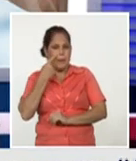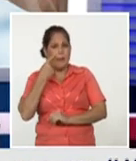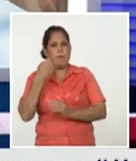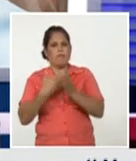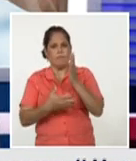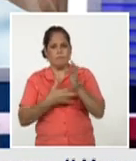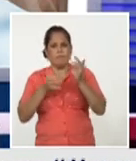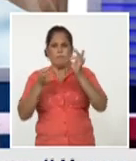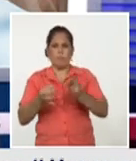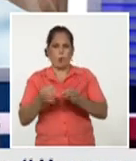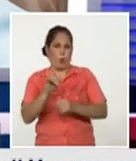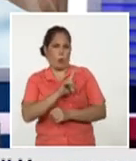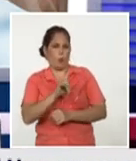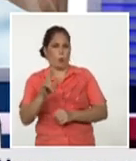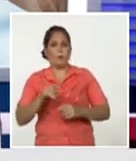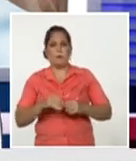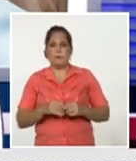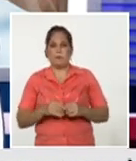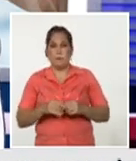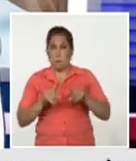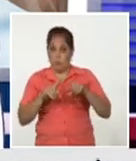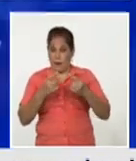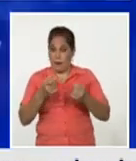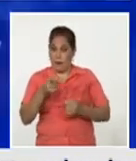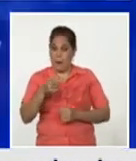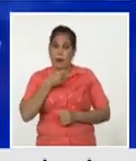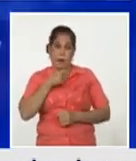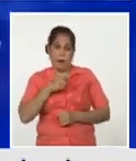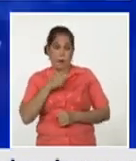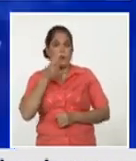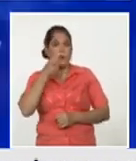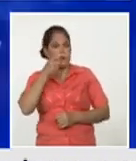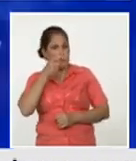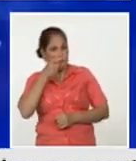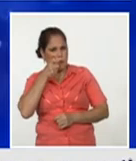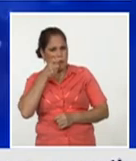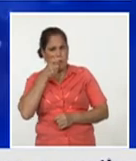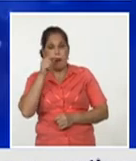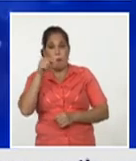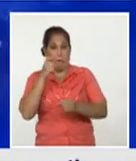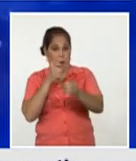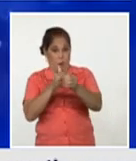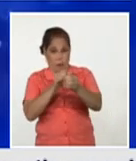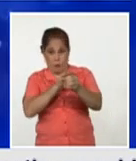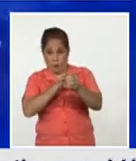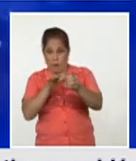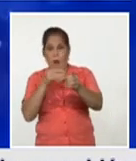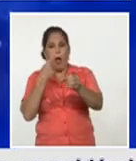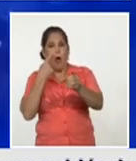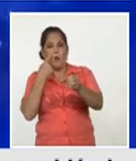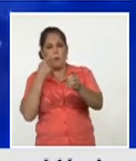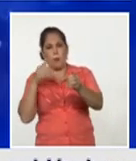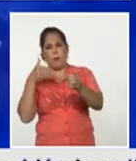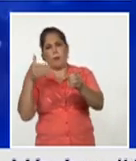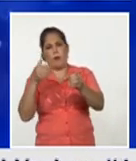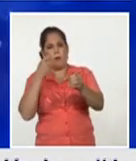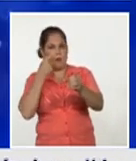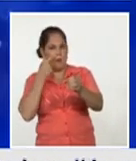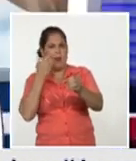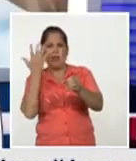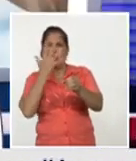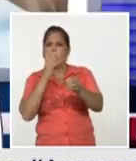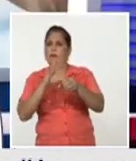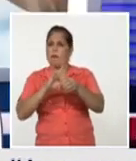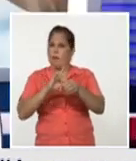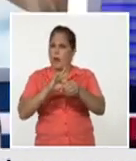para hacer la medición de eficacia usted necesita observar a los sujetos y ver las diferencias que hay entre los que adquieren la enfermedad que